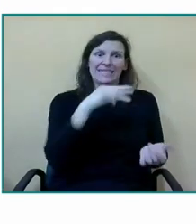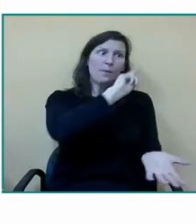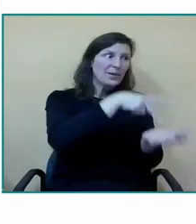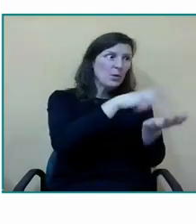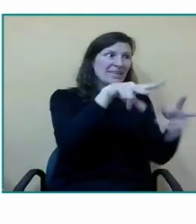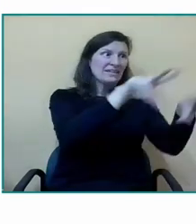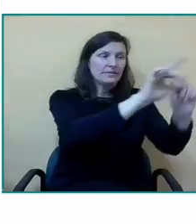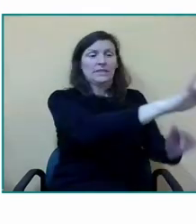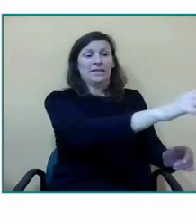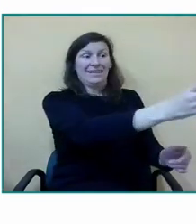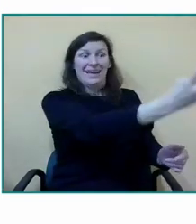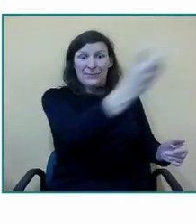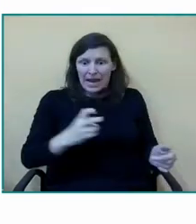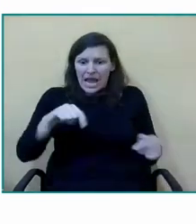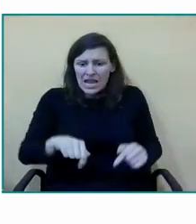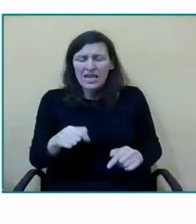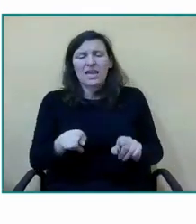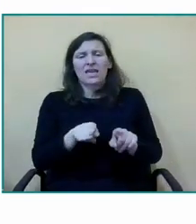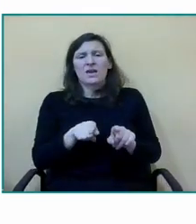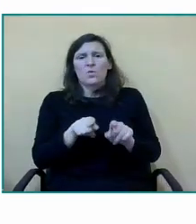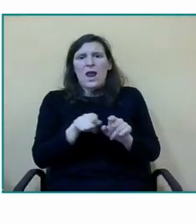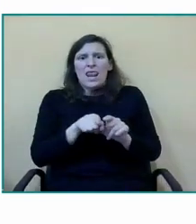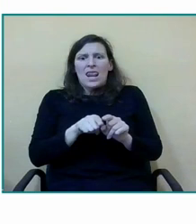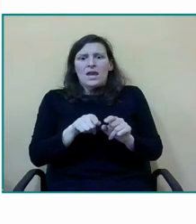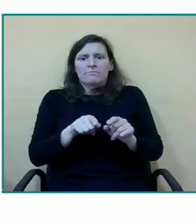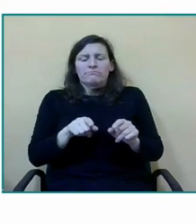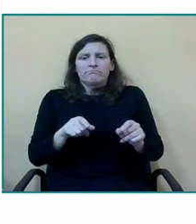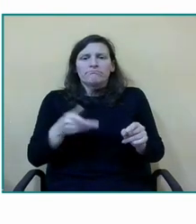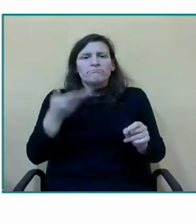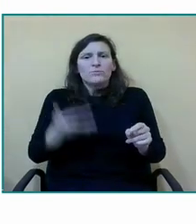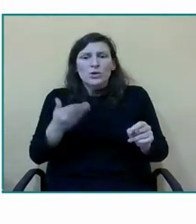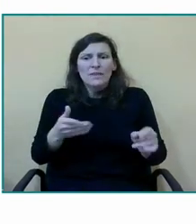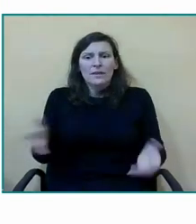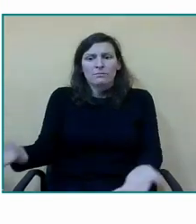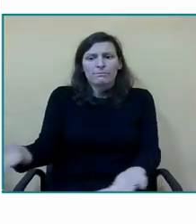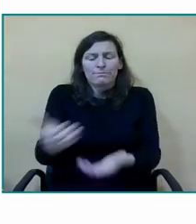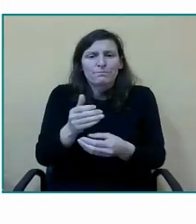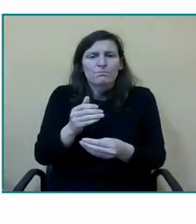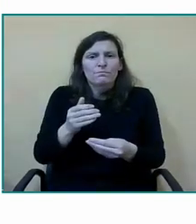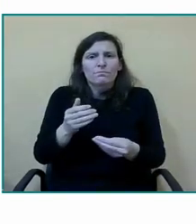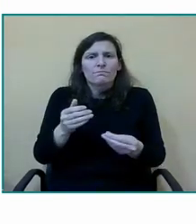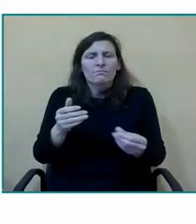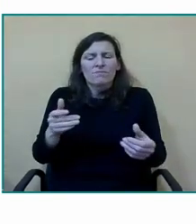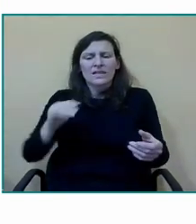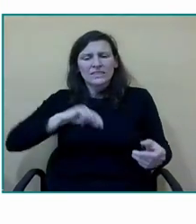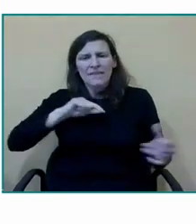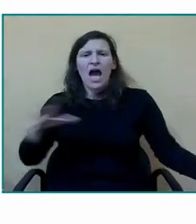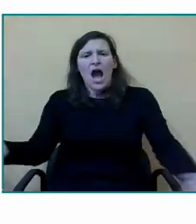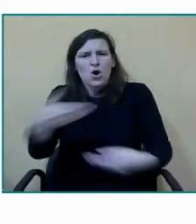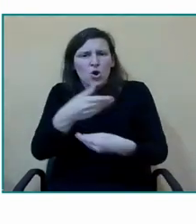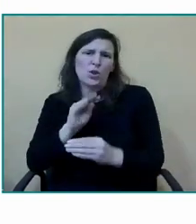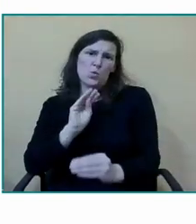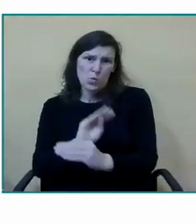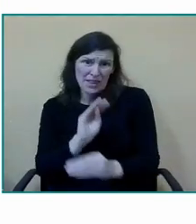quería mencionar que muchos de los alumnos que están en educación infantil en piruetas la familia quiere que aunque tengan implante o